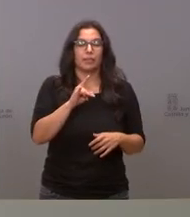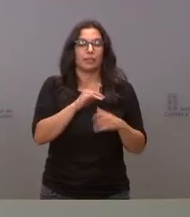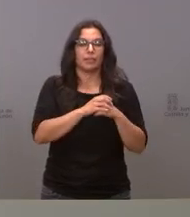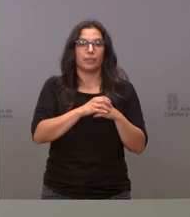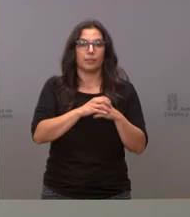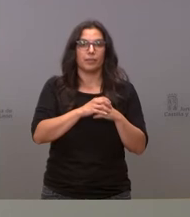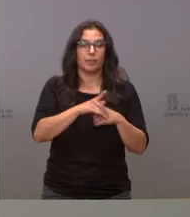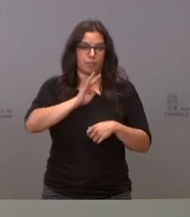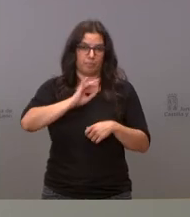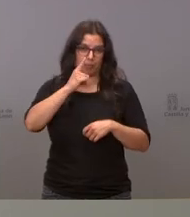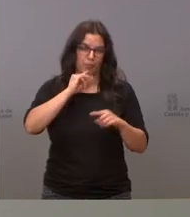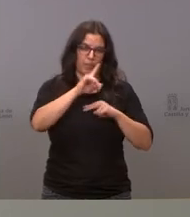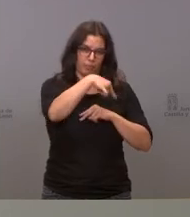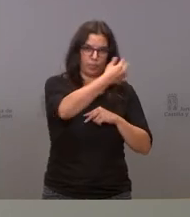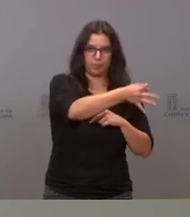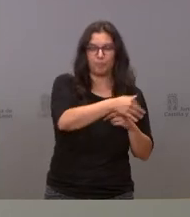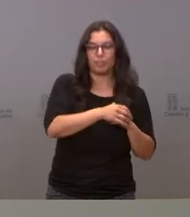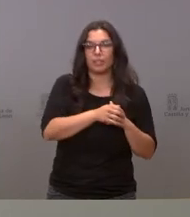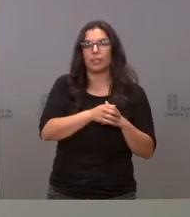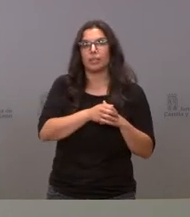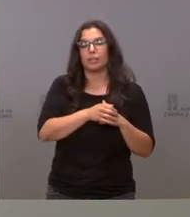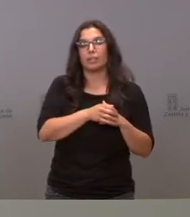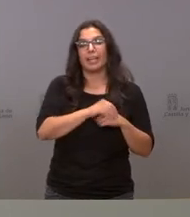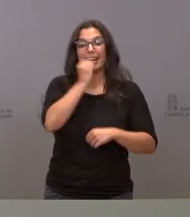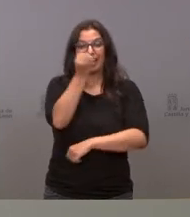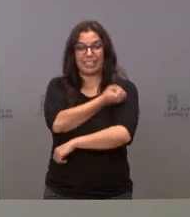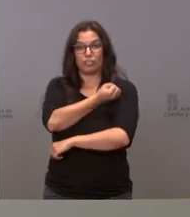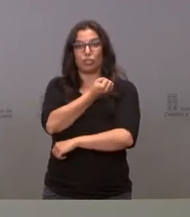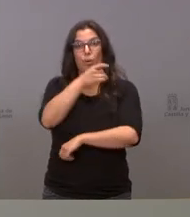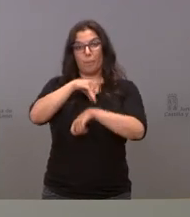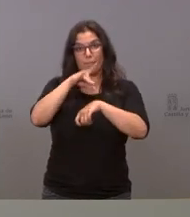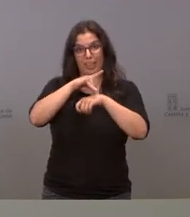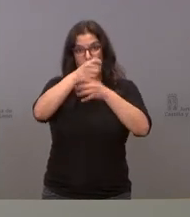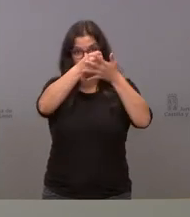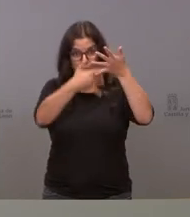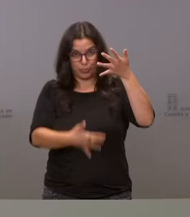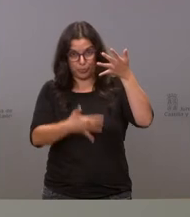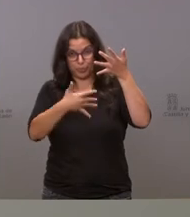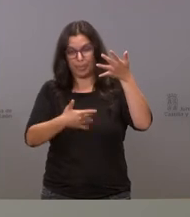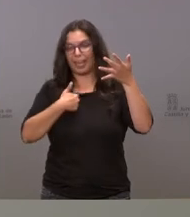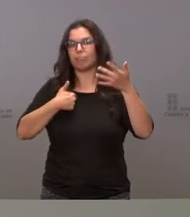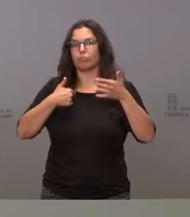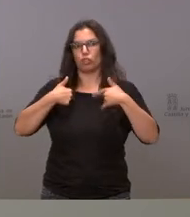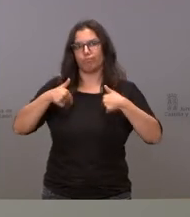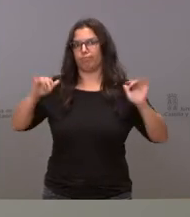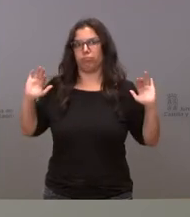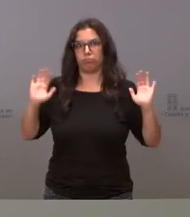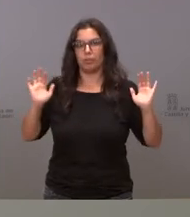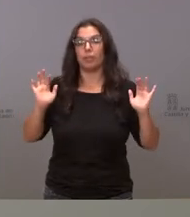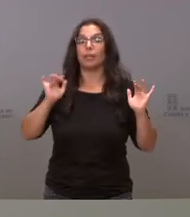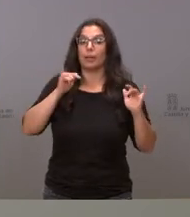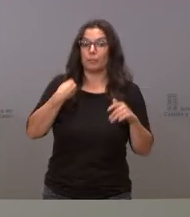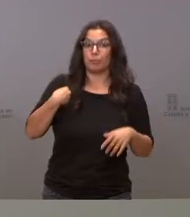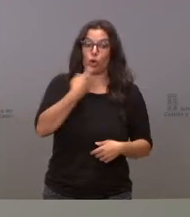vicepresidente habla del resto el registro para médicos objetores en el momento que ya publicamos la